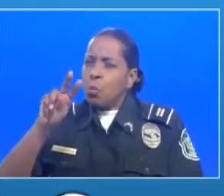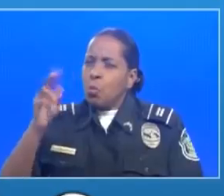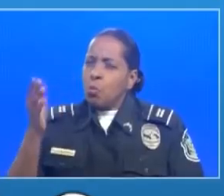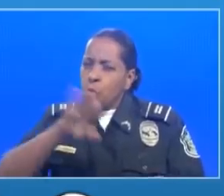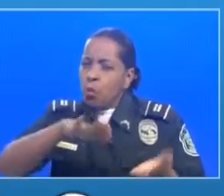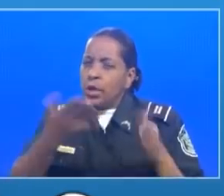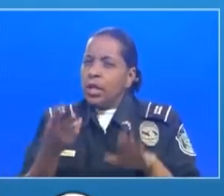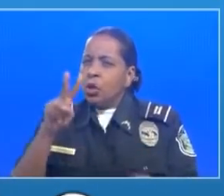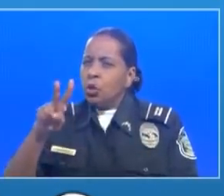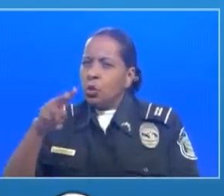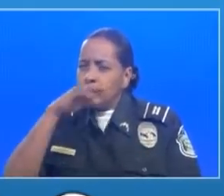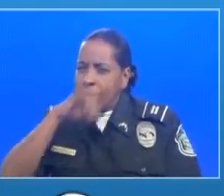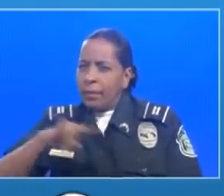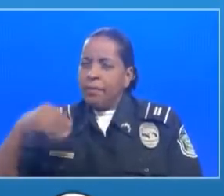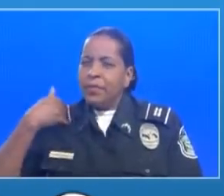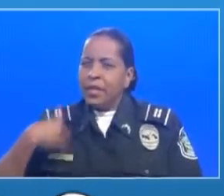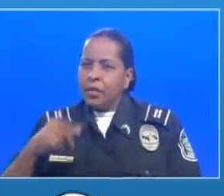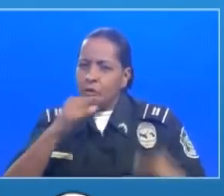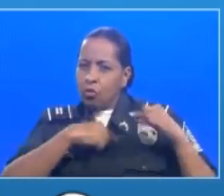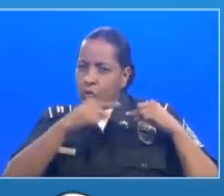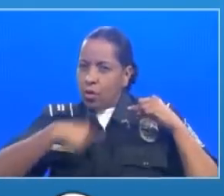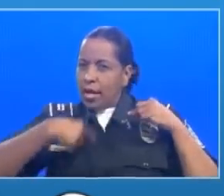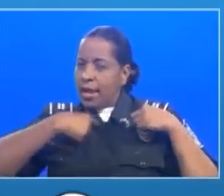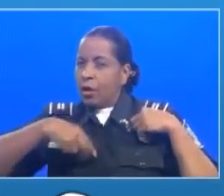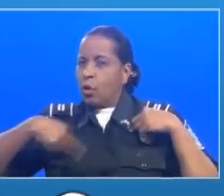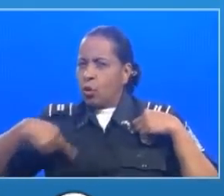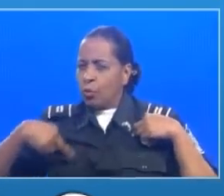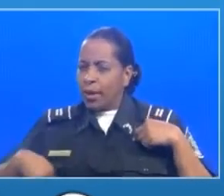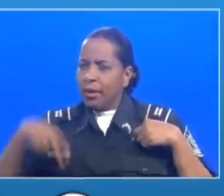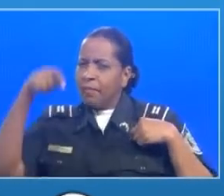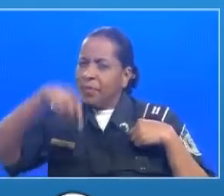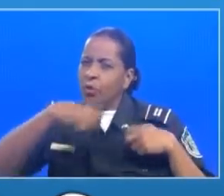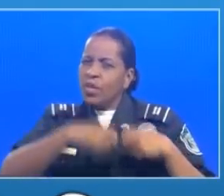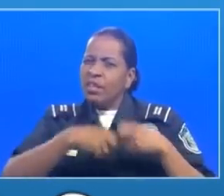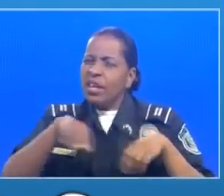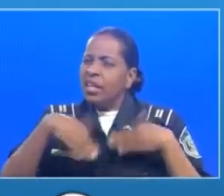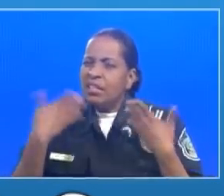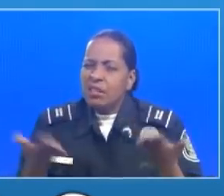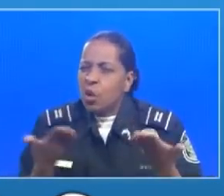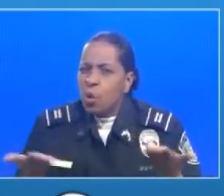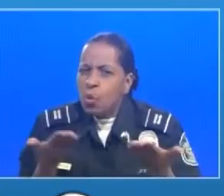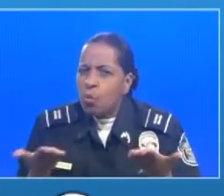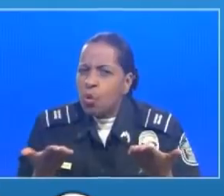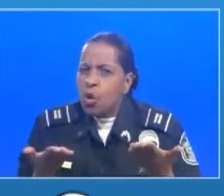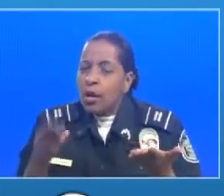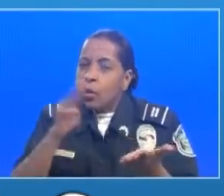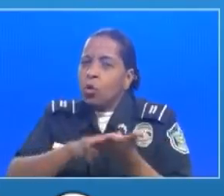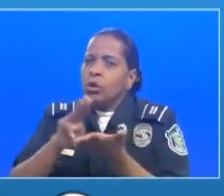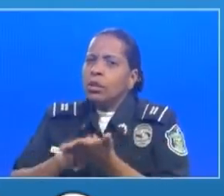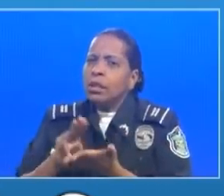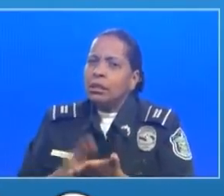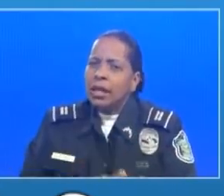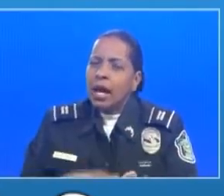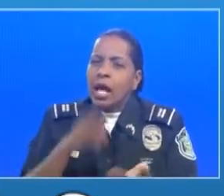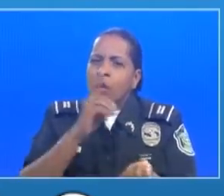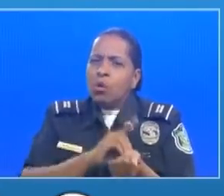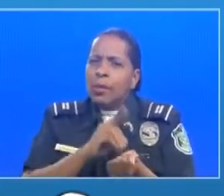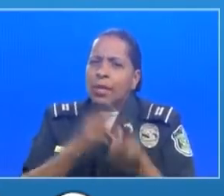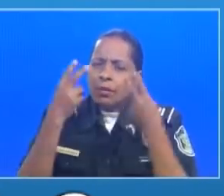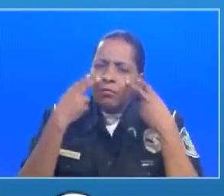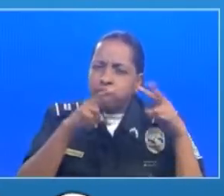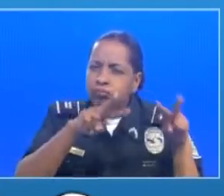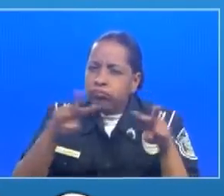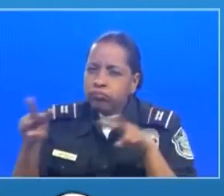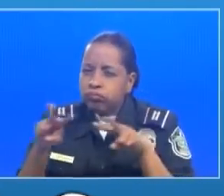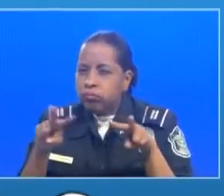desnutrición en la comarca estando el país en condiciones normales con esta crisis se ha considerado contratar a nutricionistas para que sean vigilantes